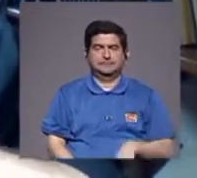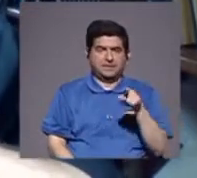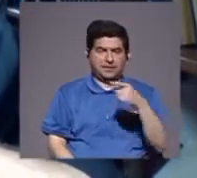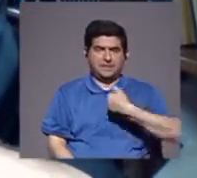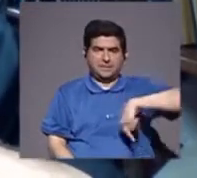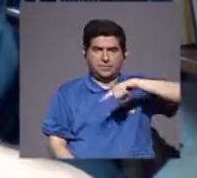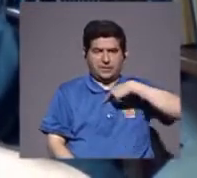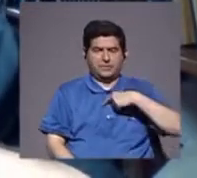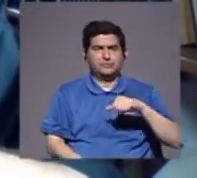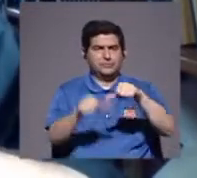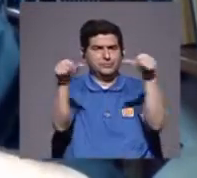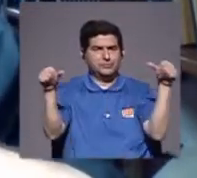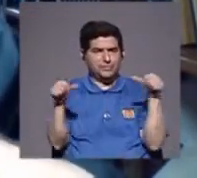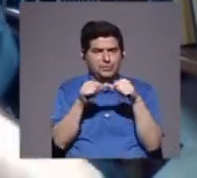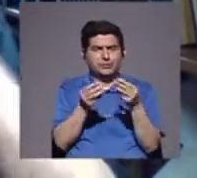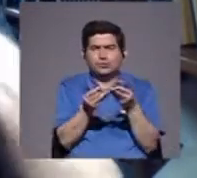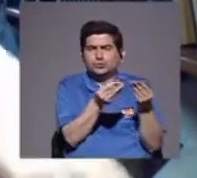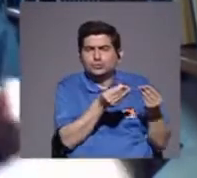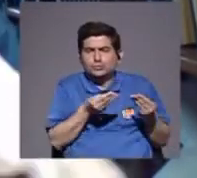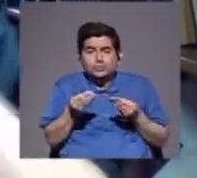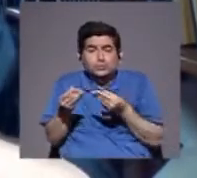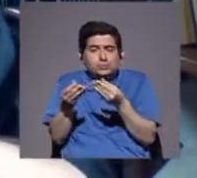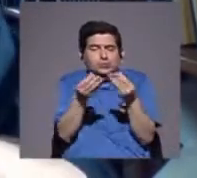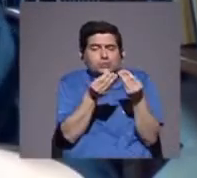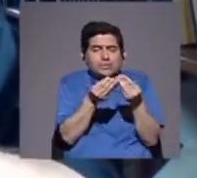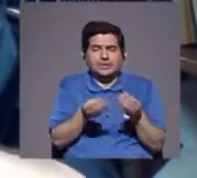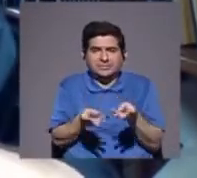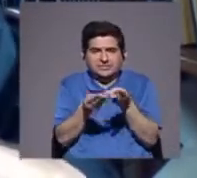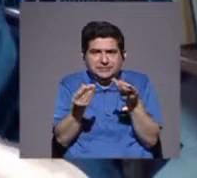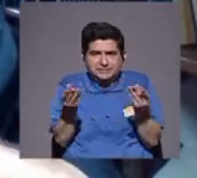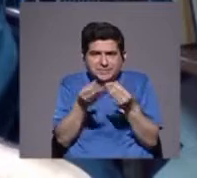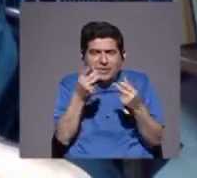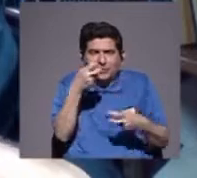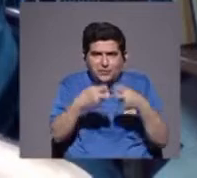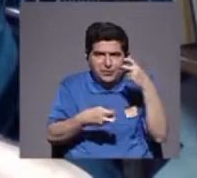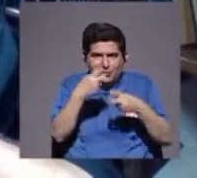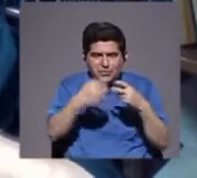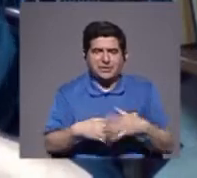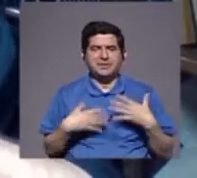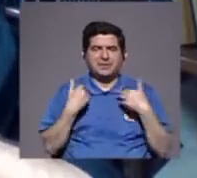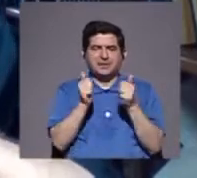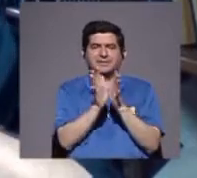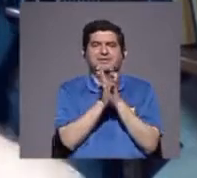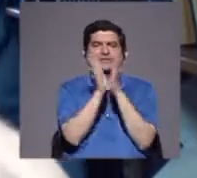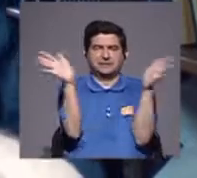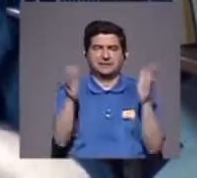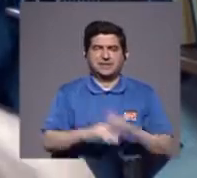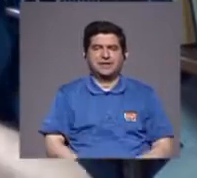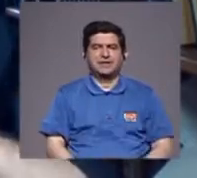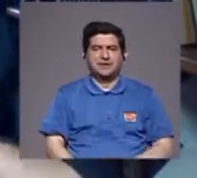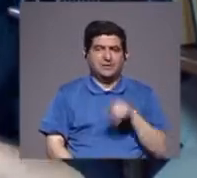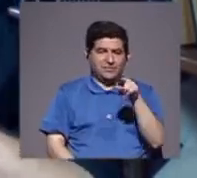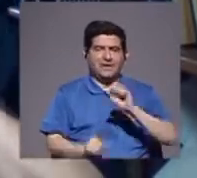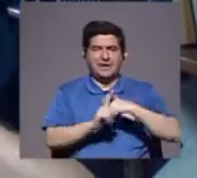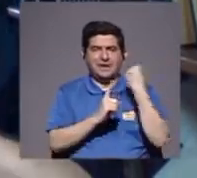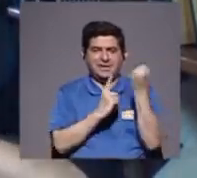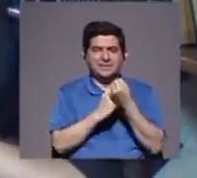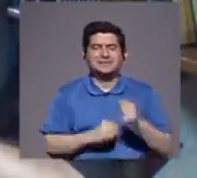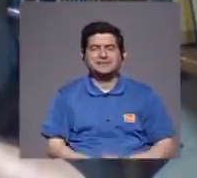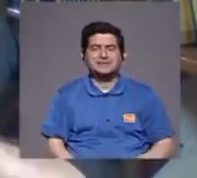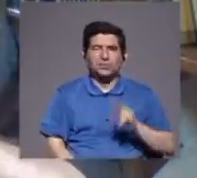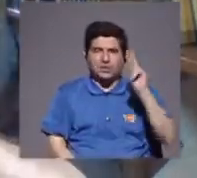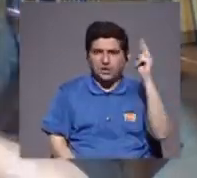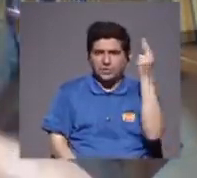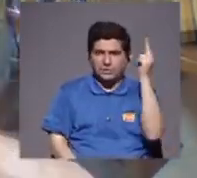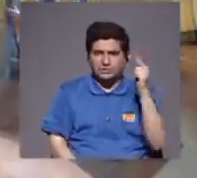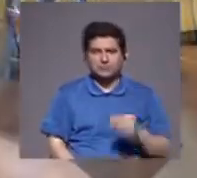ubican, en el área de, una sustancia, que genera, problemas de salud pública, y entonces, ahí es el factor uruguayo, digámoslo